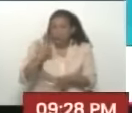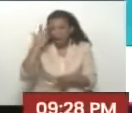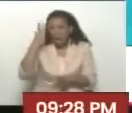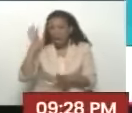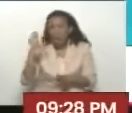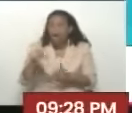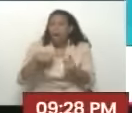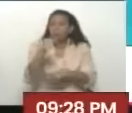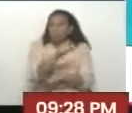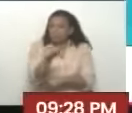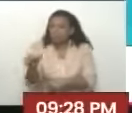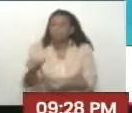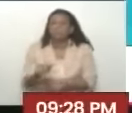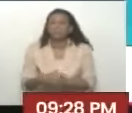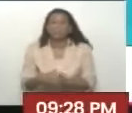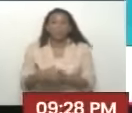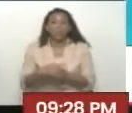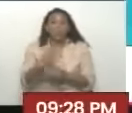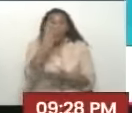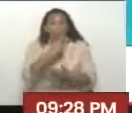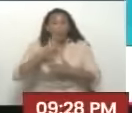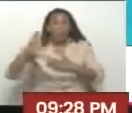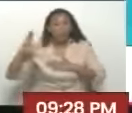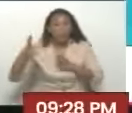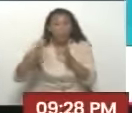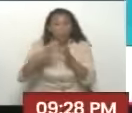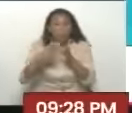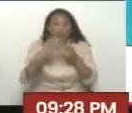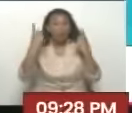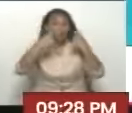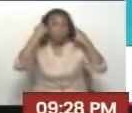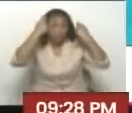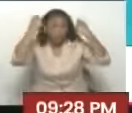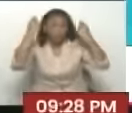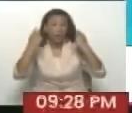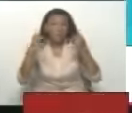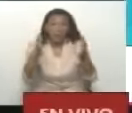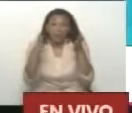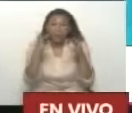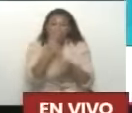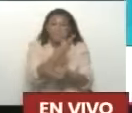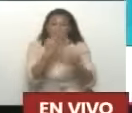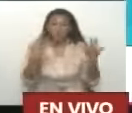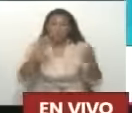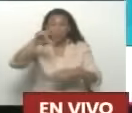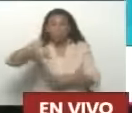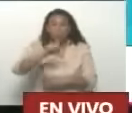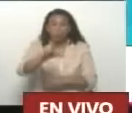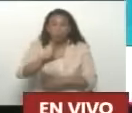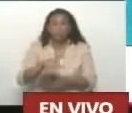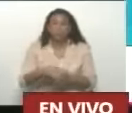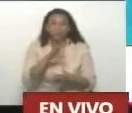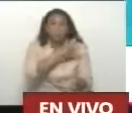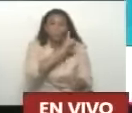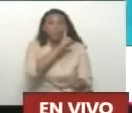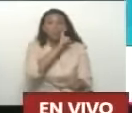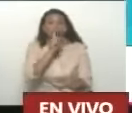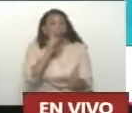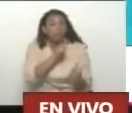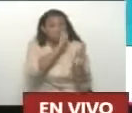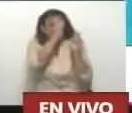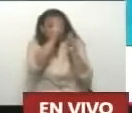Correcto, presidente. Porque voy a juramentar el comando de campaña para la victoria del 28 de julio y te voy a nombrar